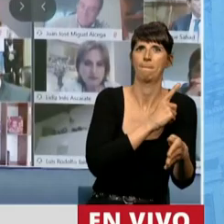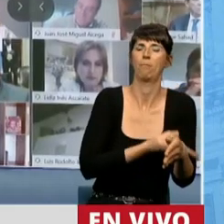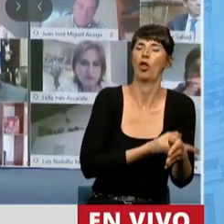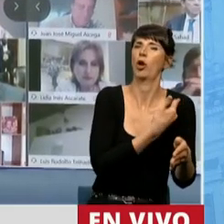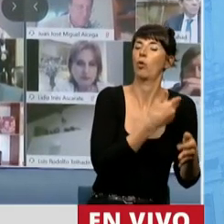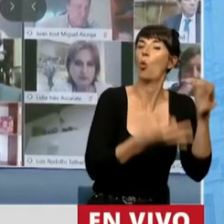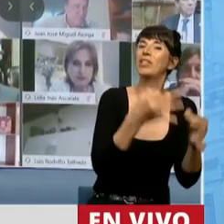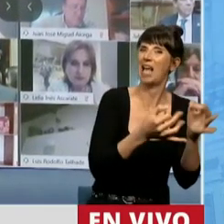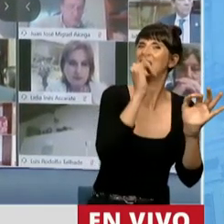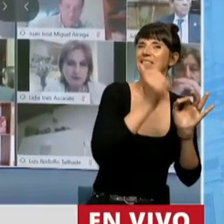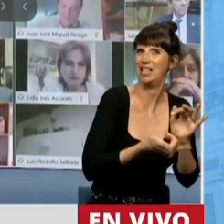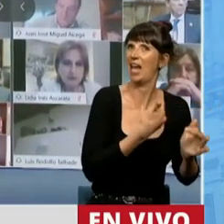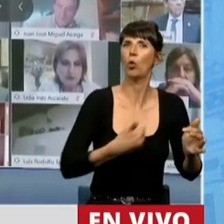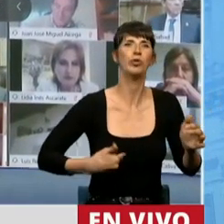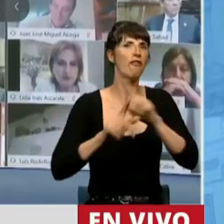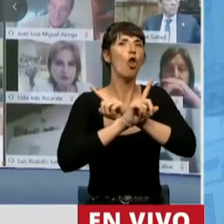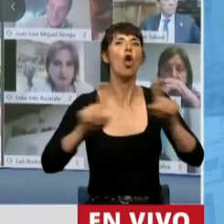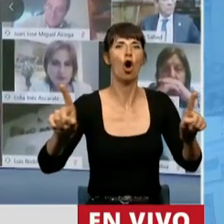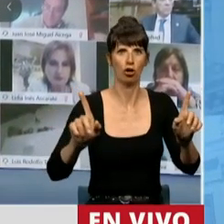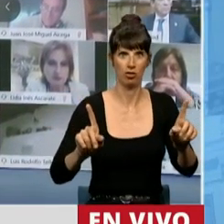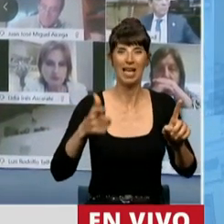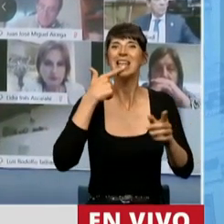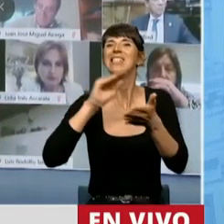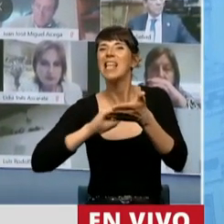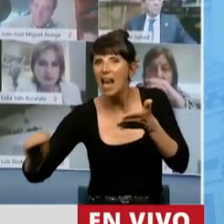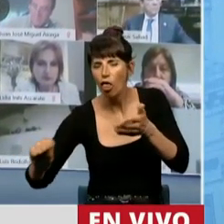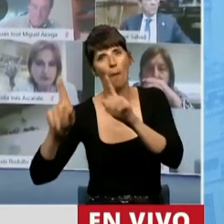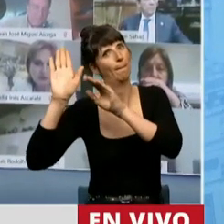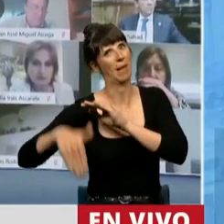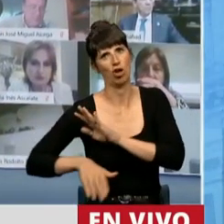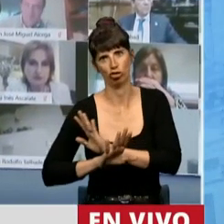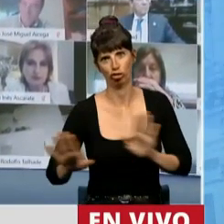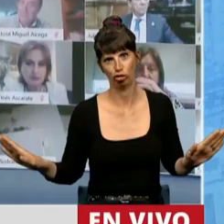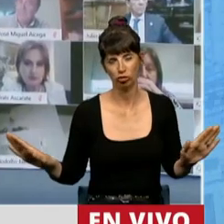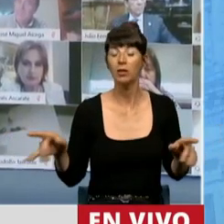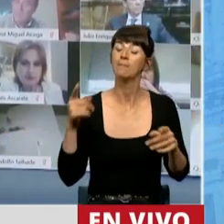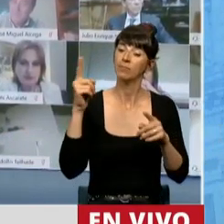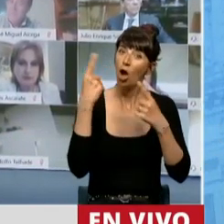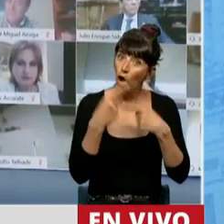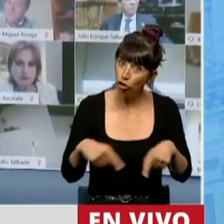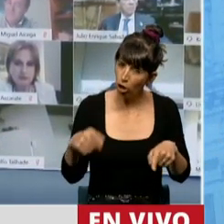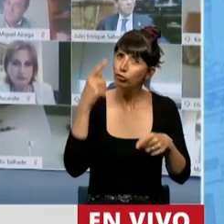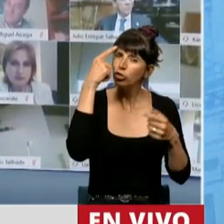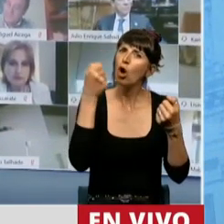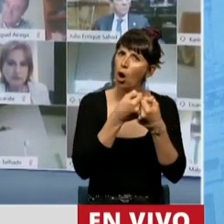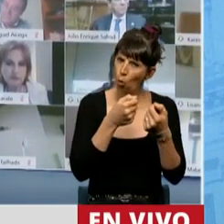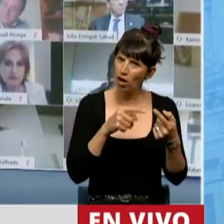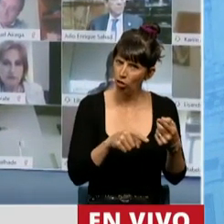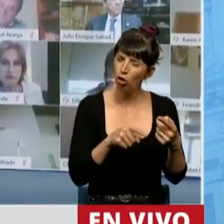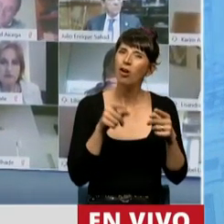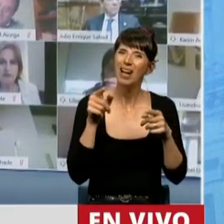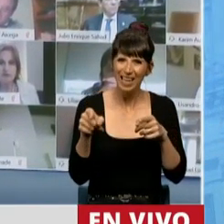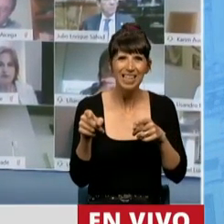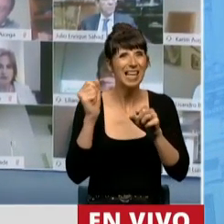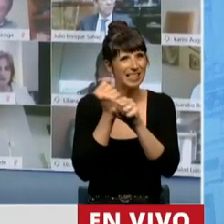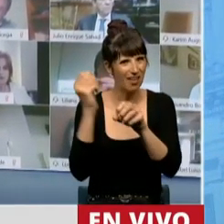Ejecutivo y por el Senado de la Nación. Y una cosa más, en la que acuerdo con la Diputada Sile y que es consejera del Consejo de la Magistratura,